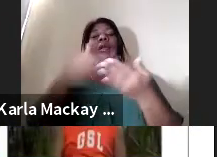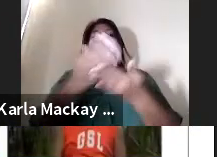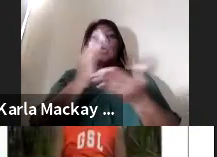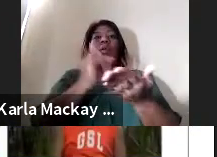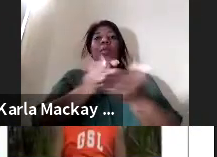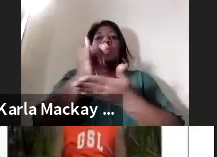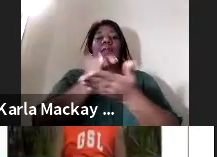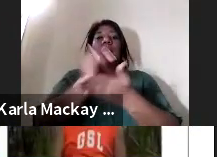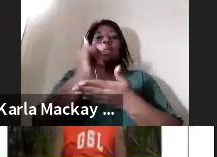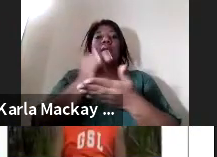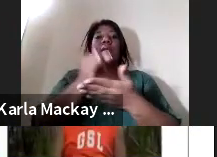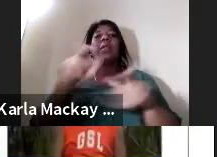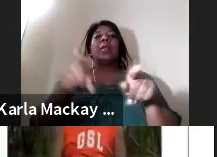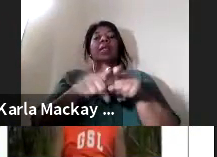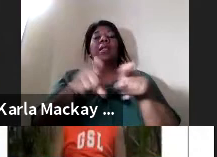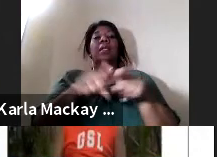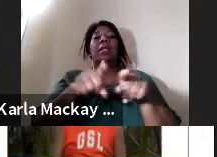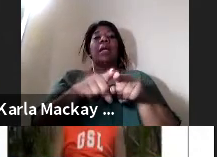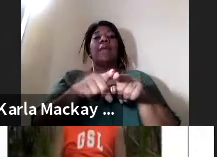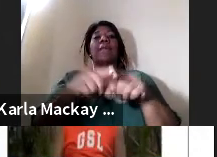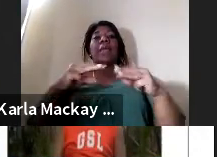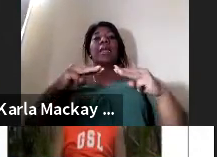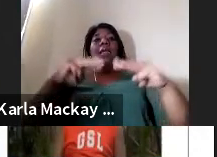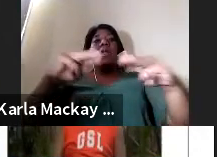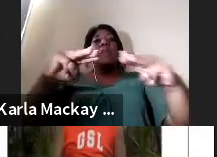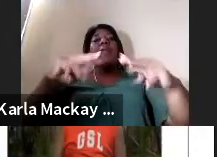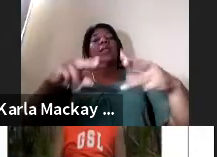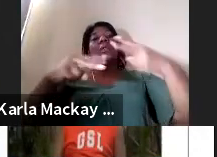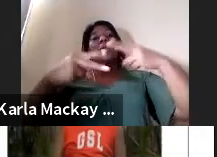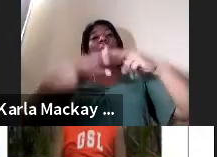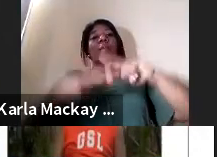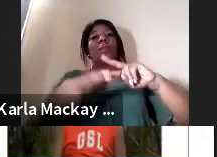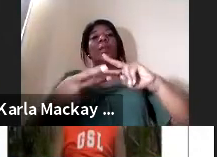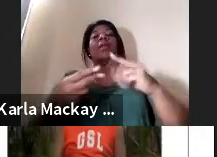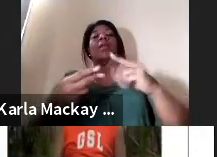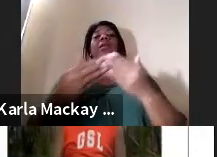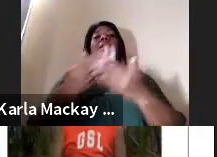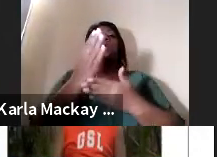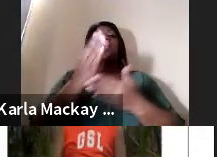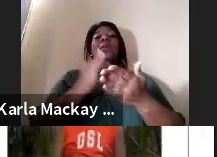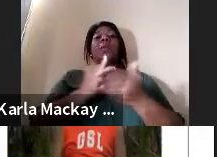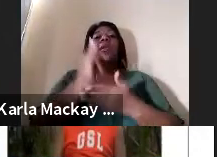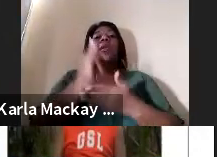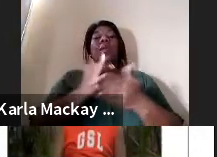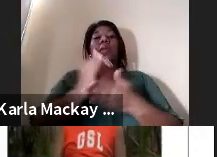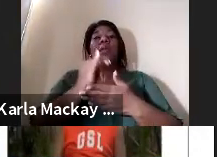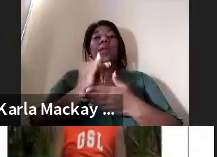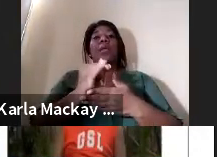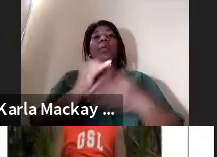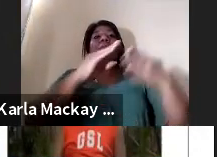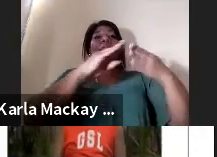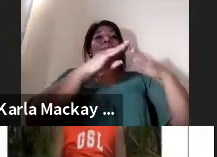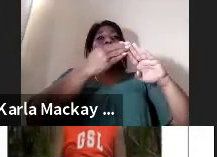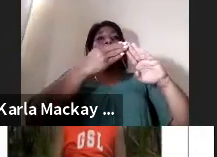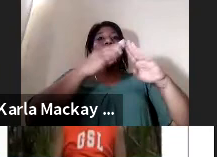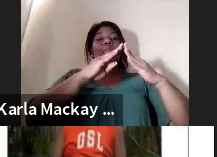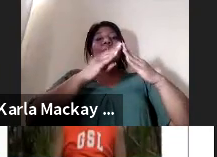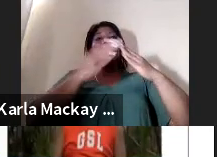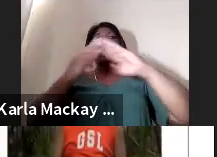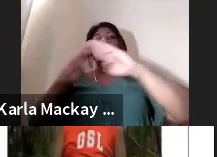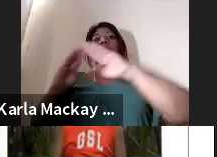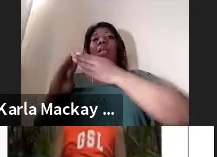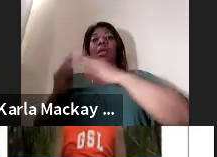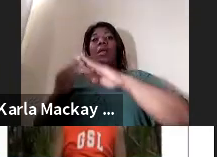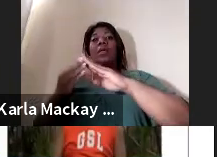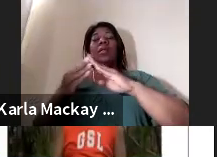método yo hablaba al inicio de la formación de nuevos investigadores en las comunidades muchos problemas se dan en las